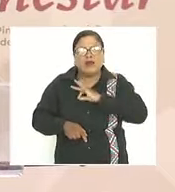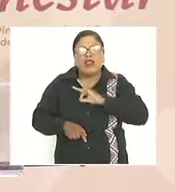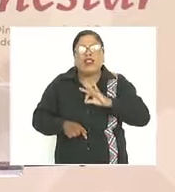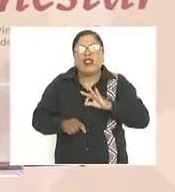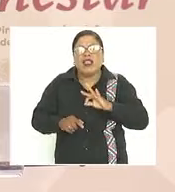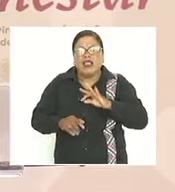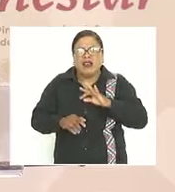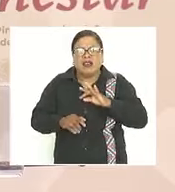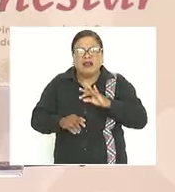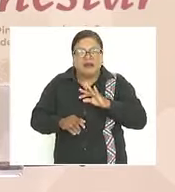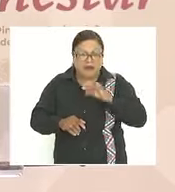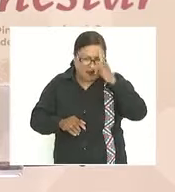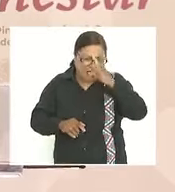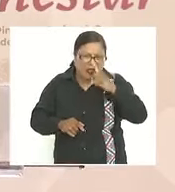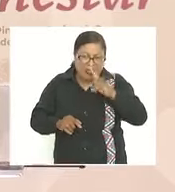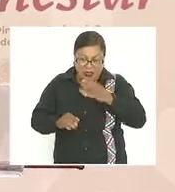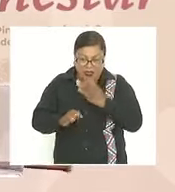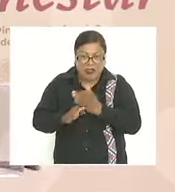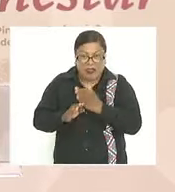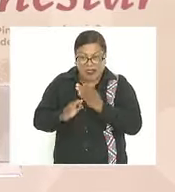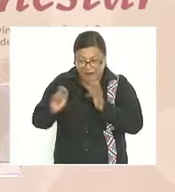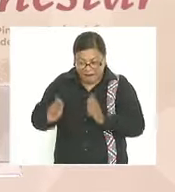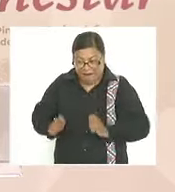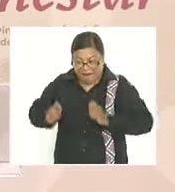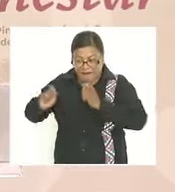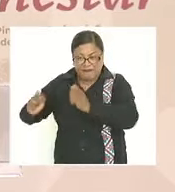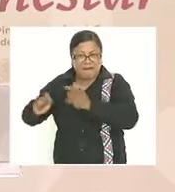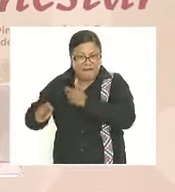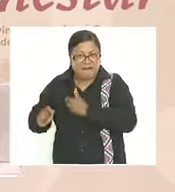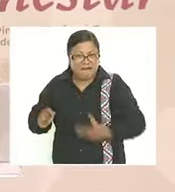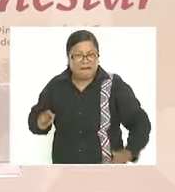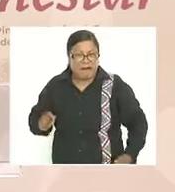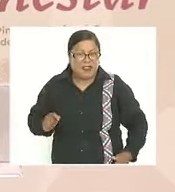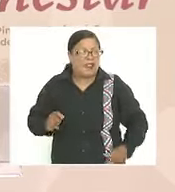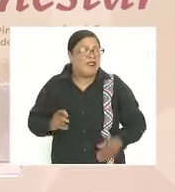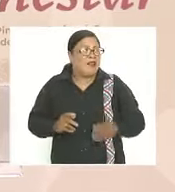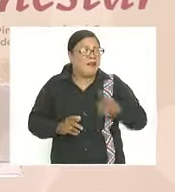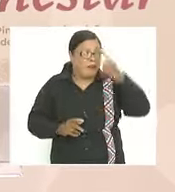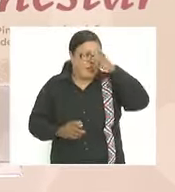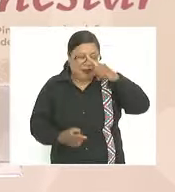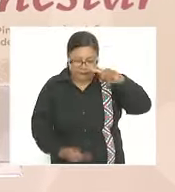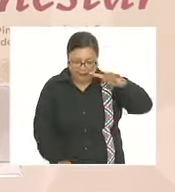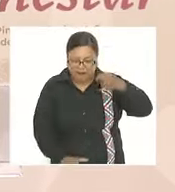a los que les vamos a entregar el bastón de mando